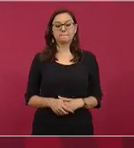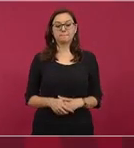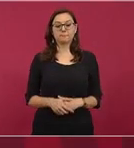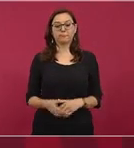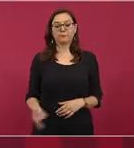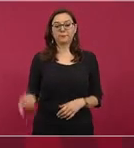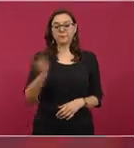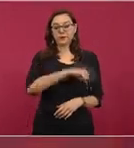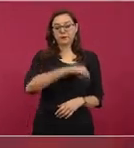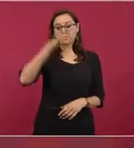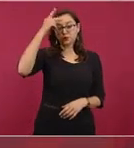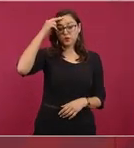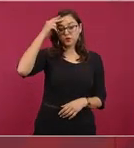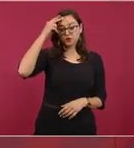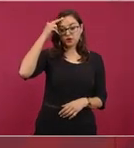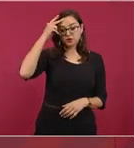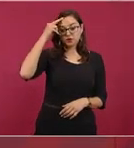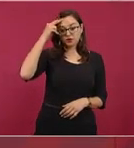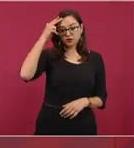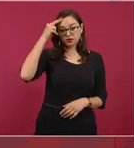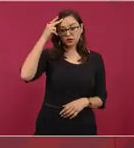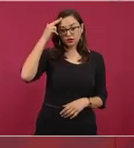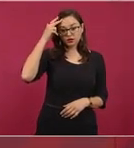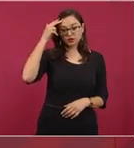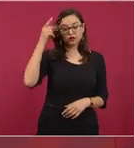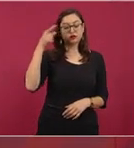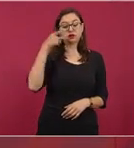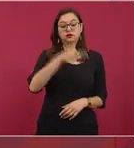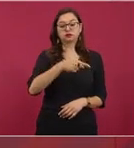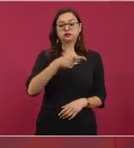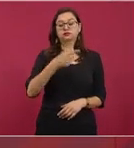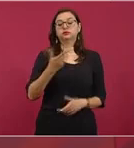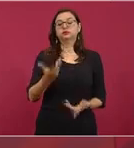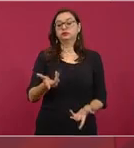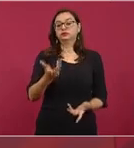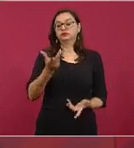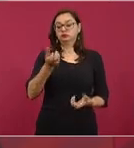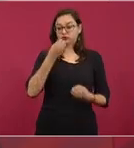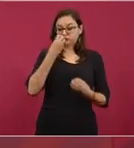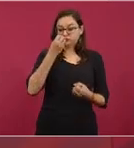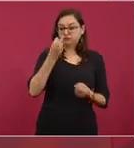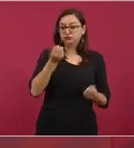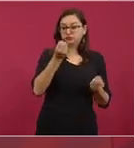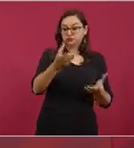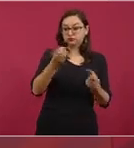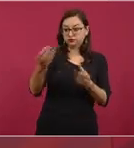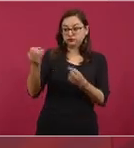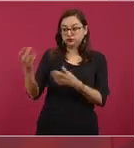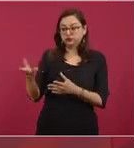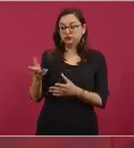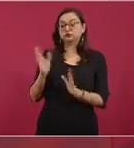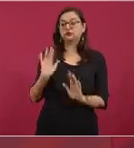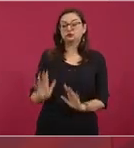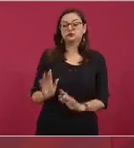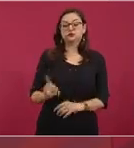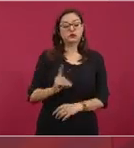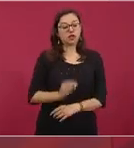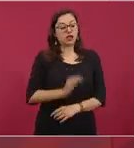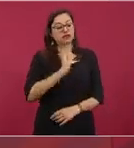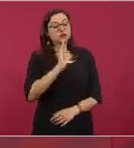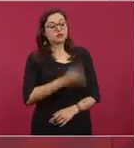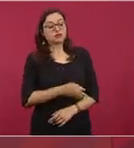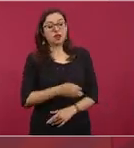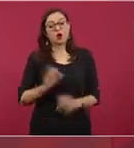o palo, era entierro,